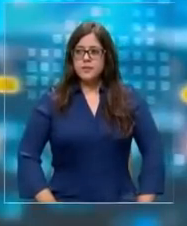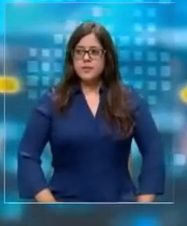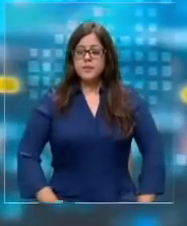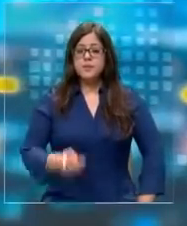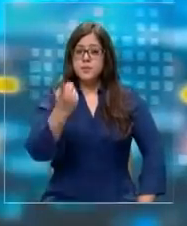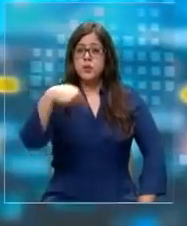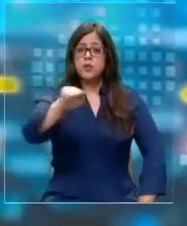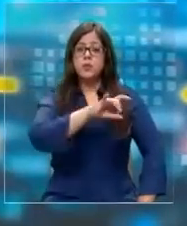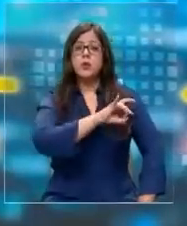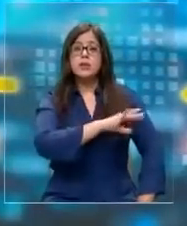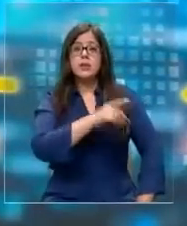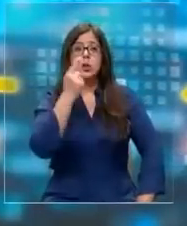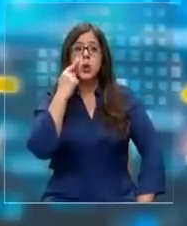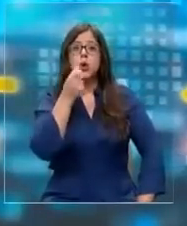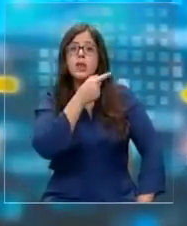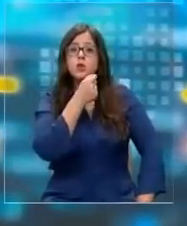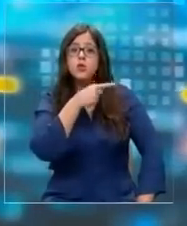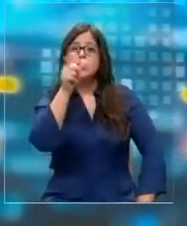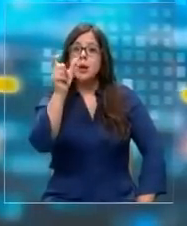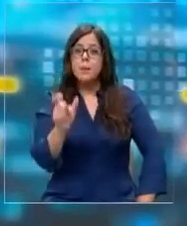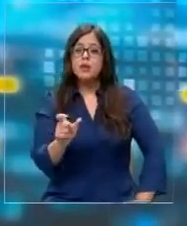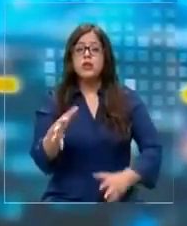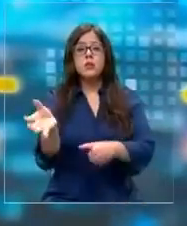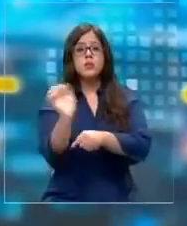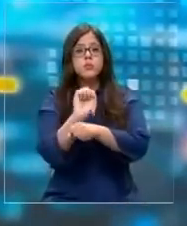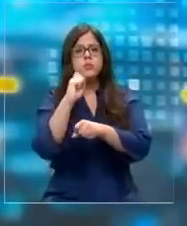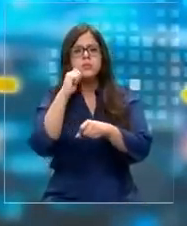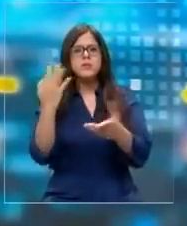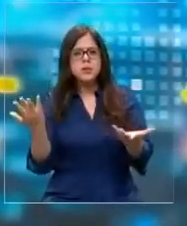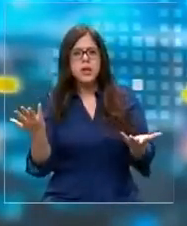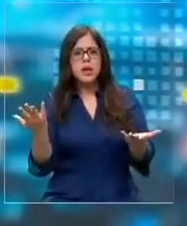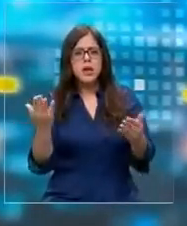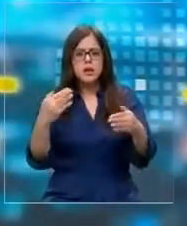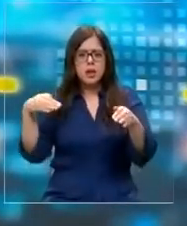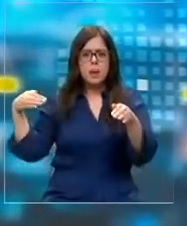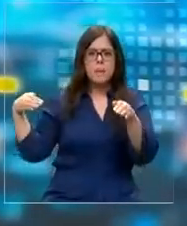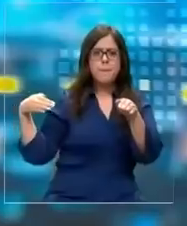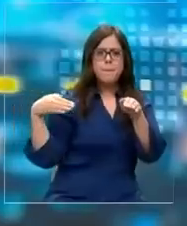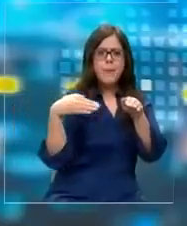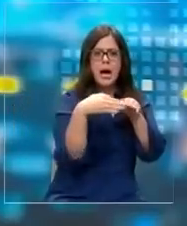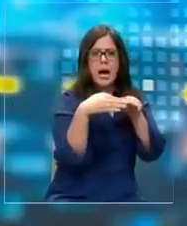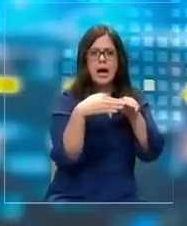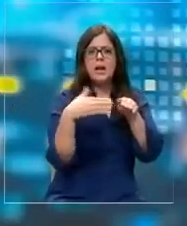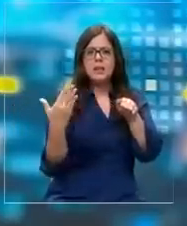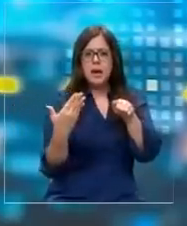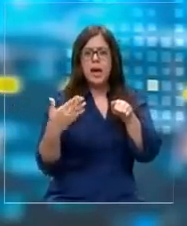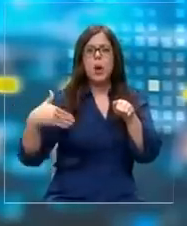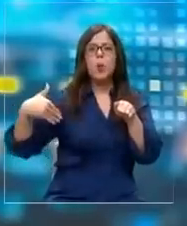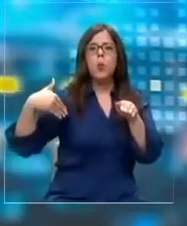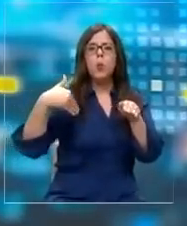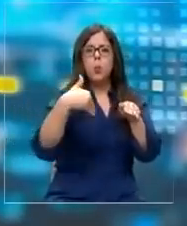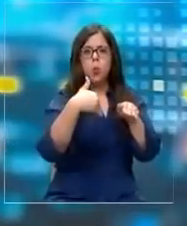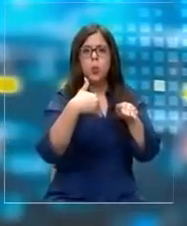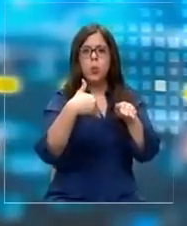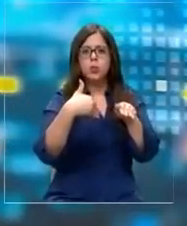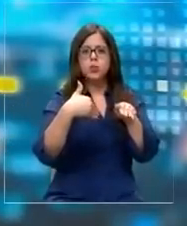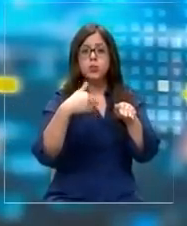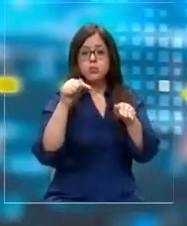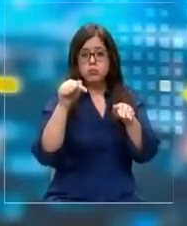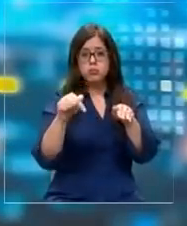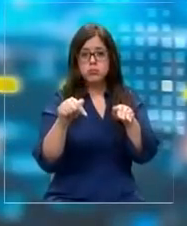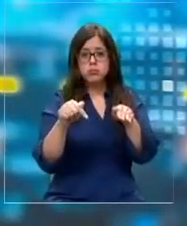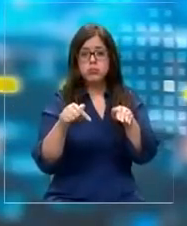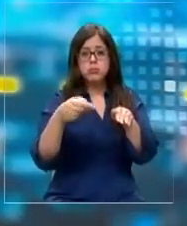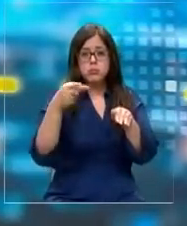Volvemos a nuestro país con la denuncia de un conductor que dice que fue violentamente chocado por el chofer de un bus del sistema de transporte.